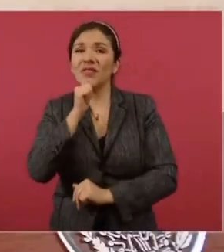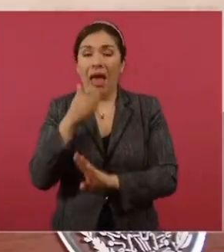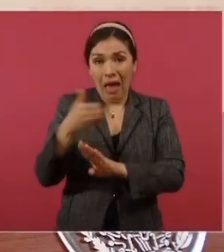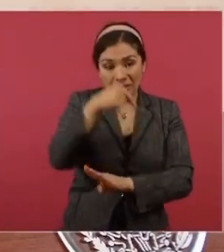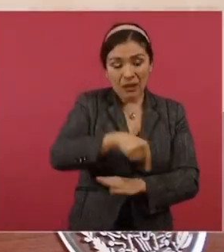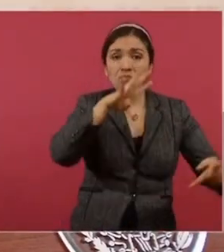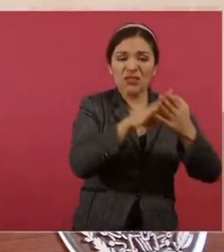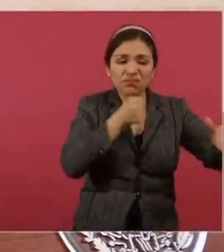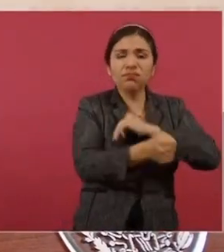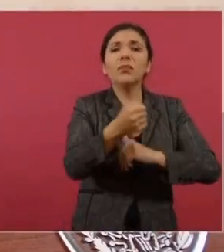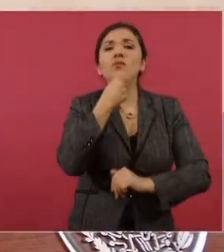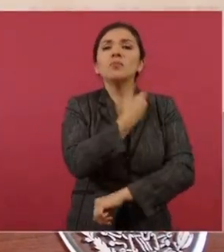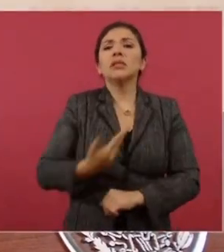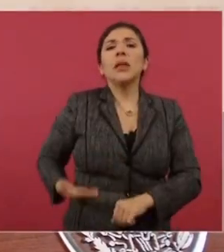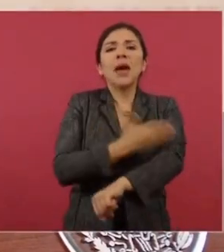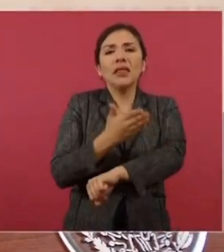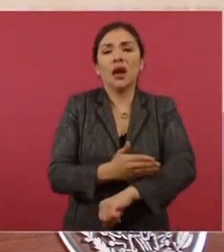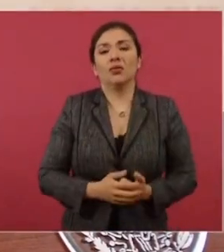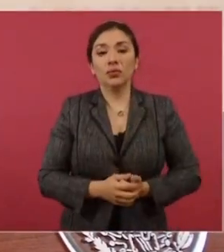Madero.